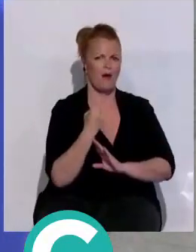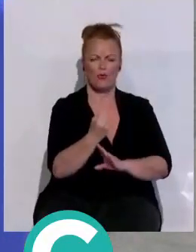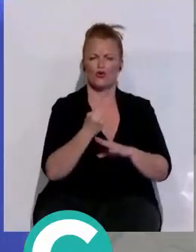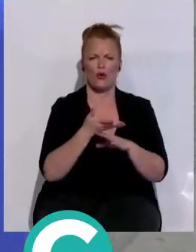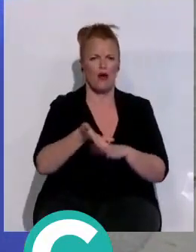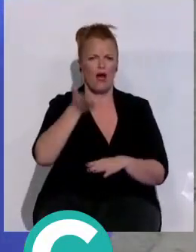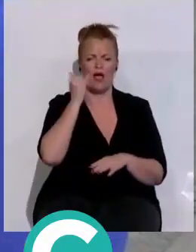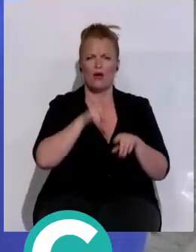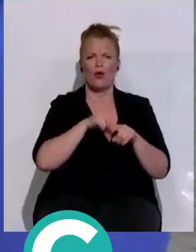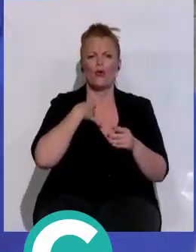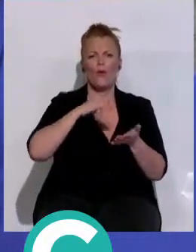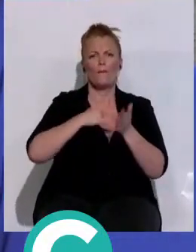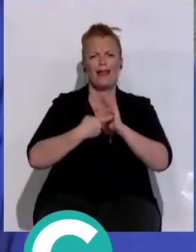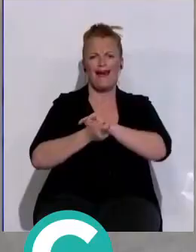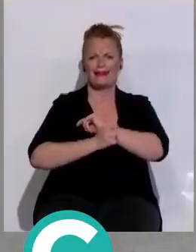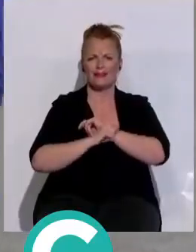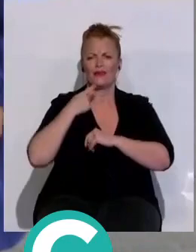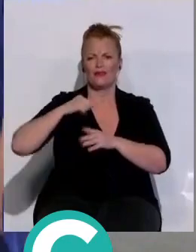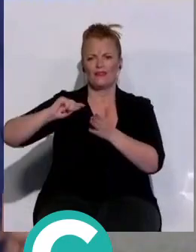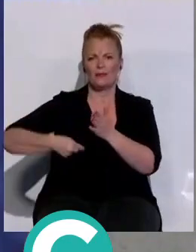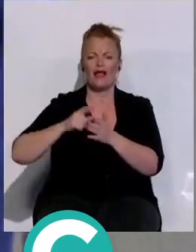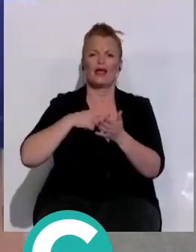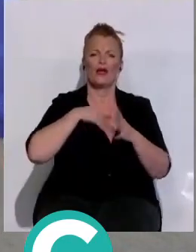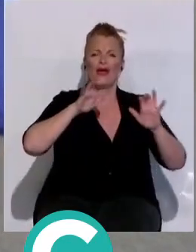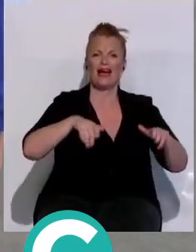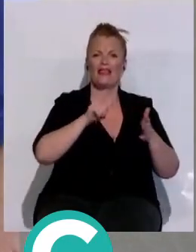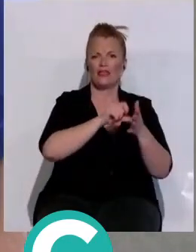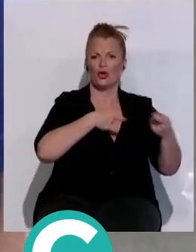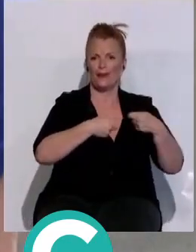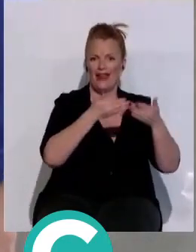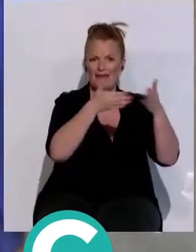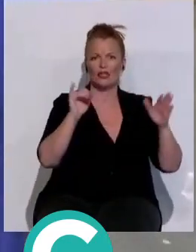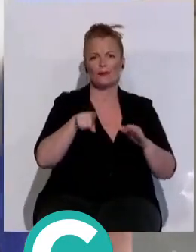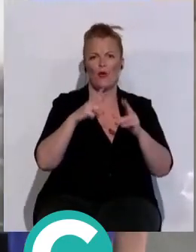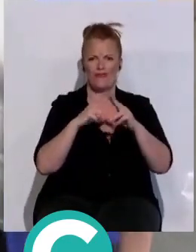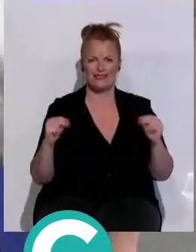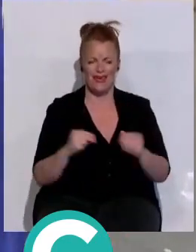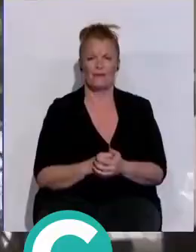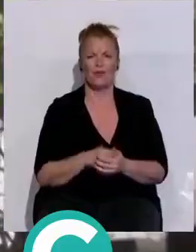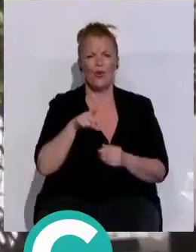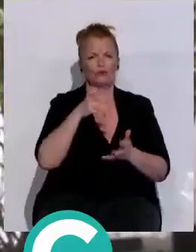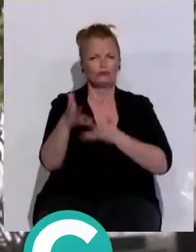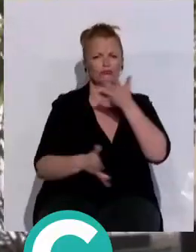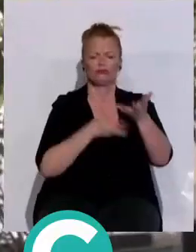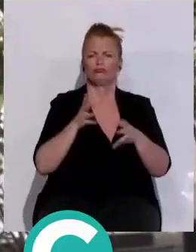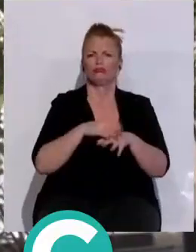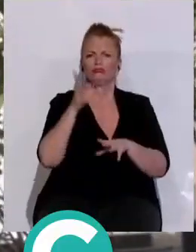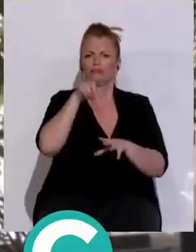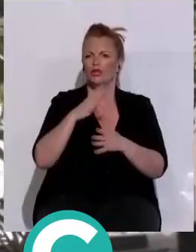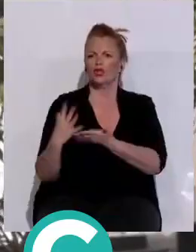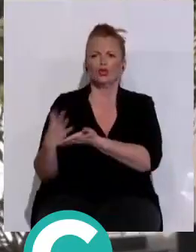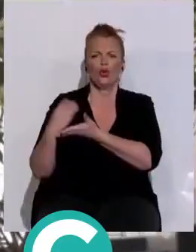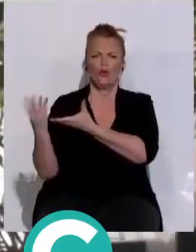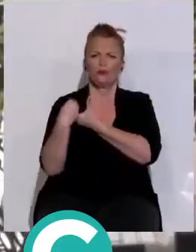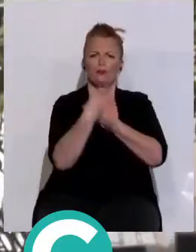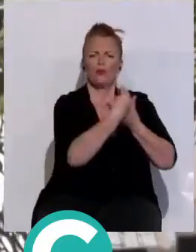referente el plan estratégico firmado entre Cádiz, Centro Comercial Abierto y la Universidad. Un impulso que pretende abarcar tanto a los negocios